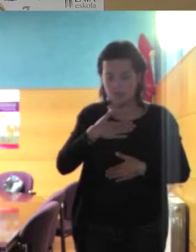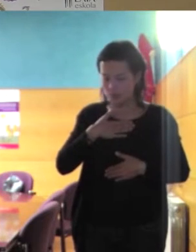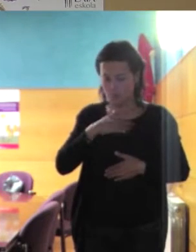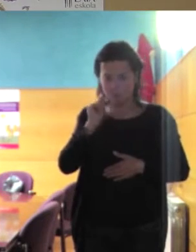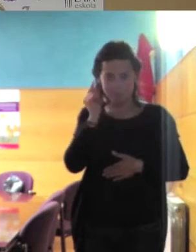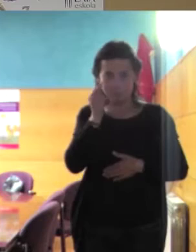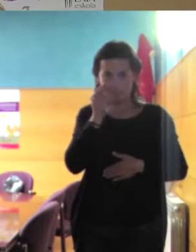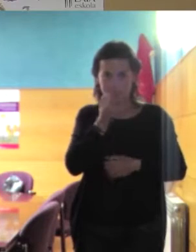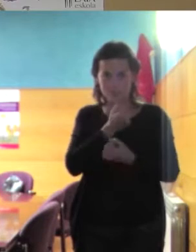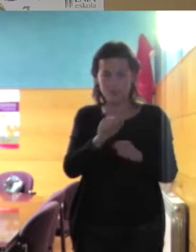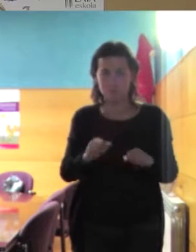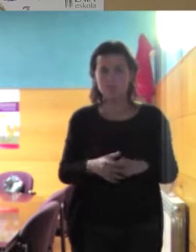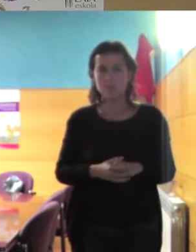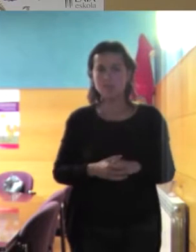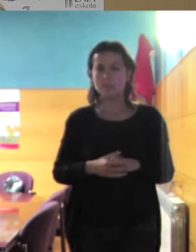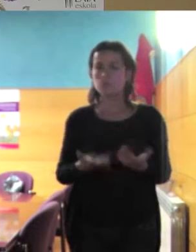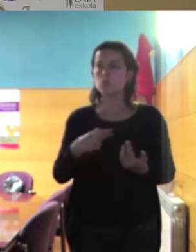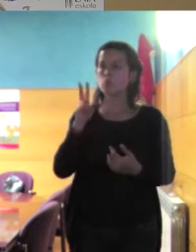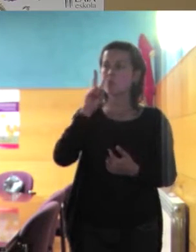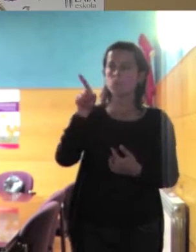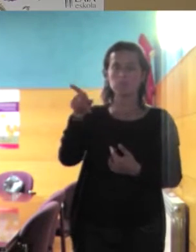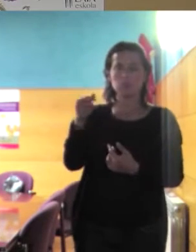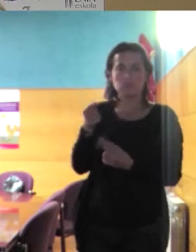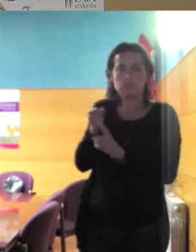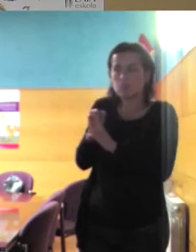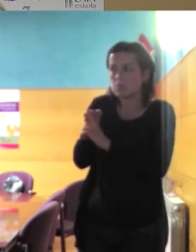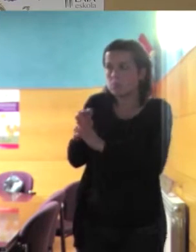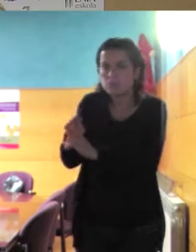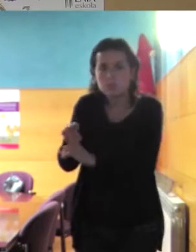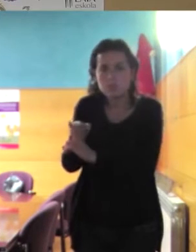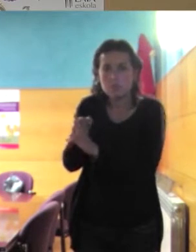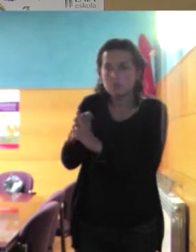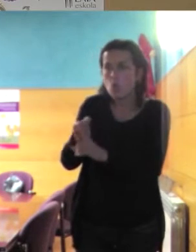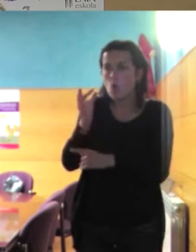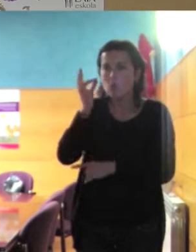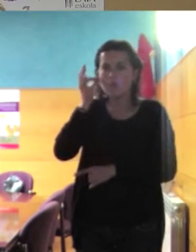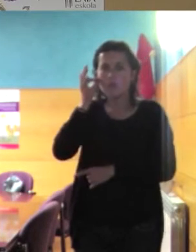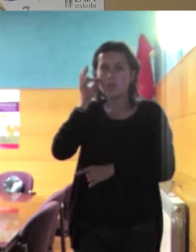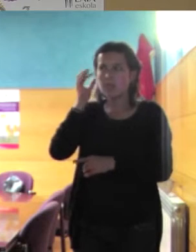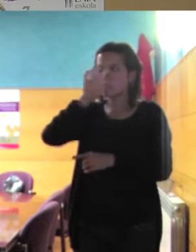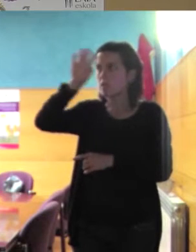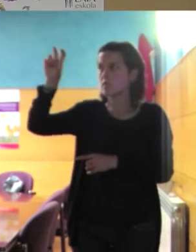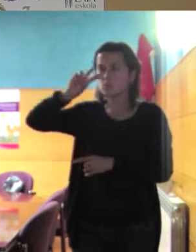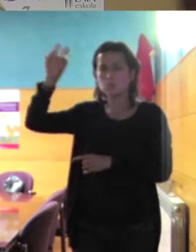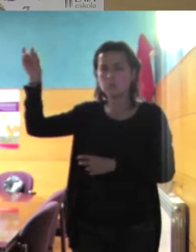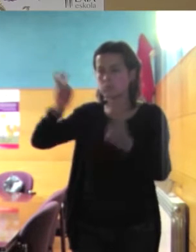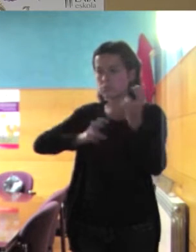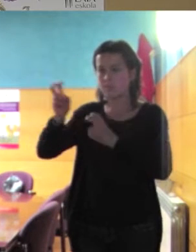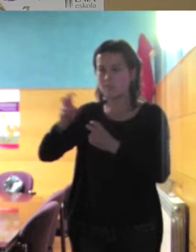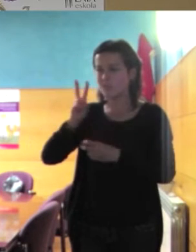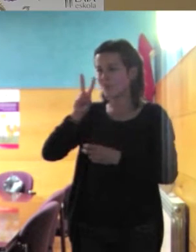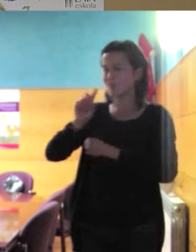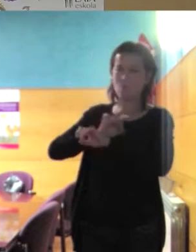claro reconocemos inmediatamente las opresiones de estas mujeres que han venido de otros países pero nosotras